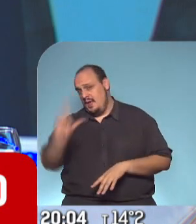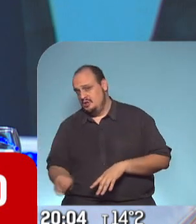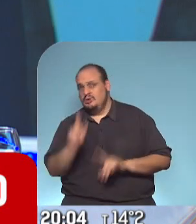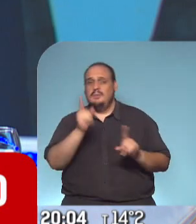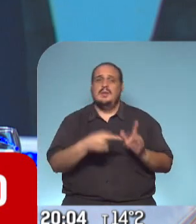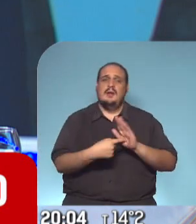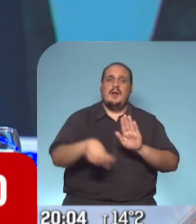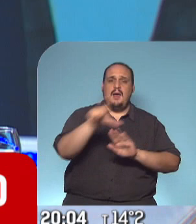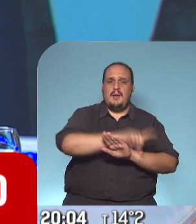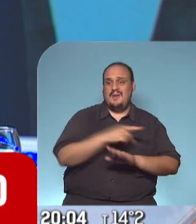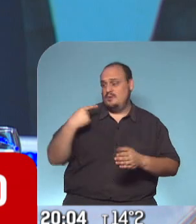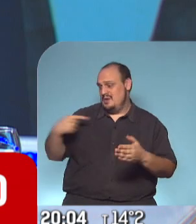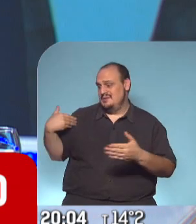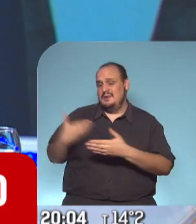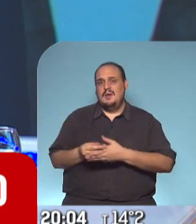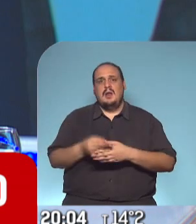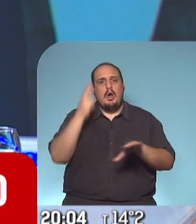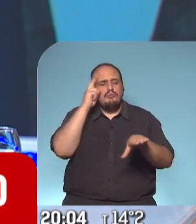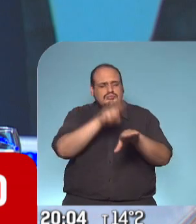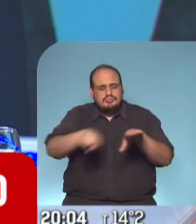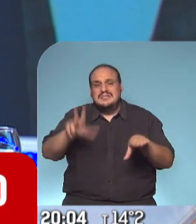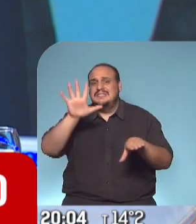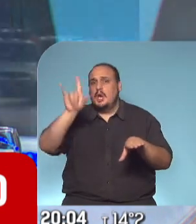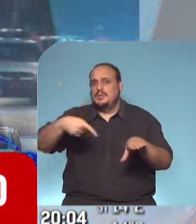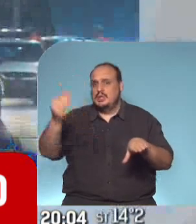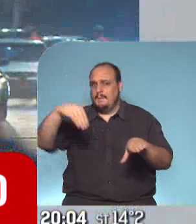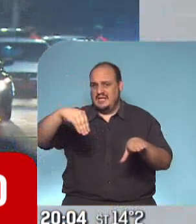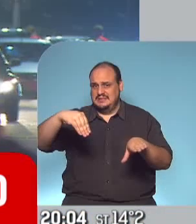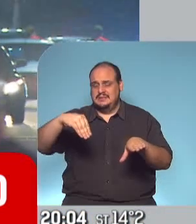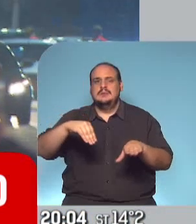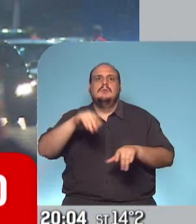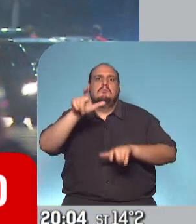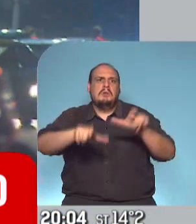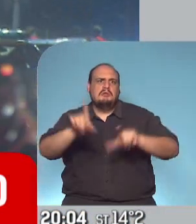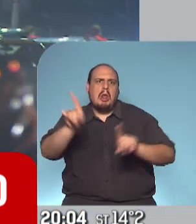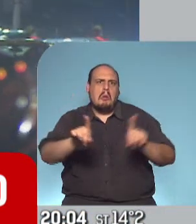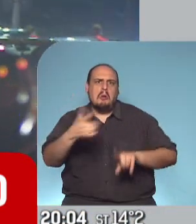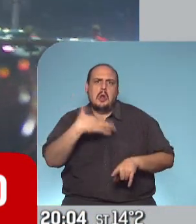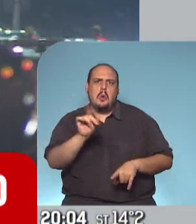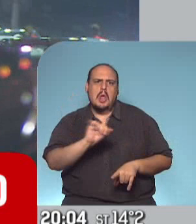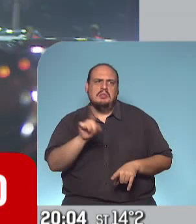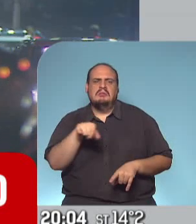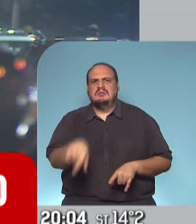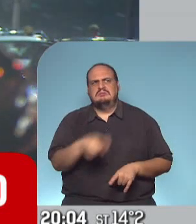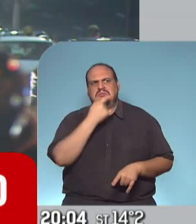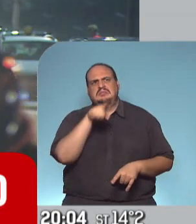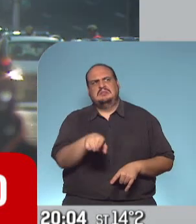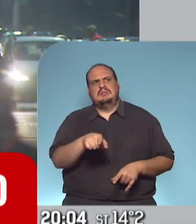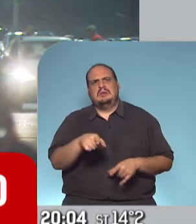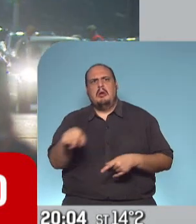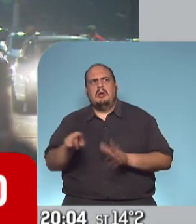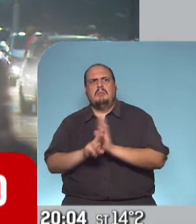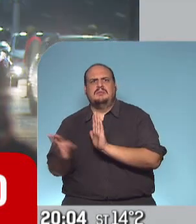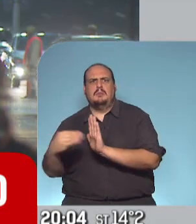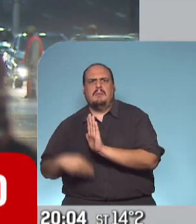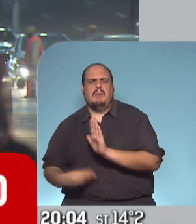ha crecido el 5%. Es decir, son números suficientes como para que alguno no entienda por qué se avanza de fase en la cuarentena. Aquí